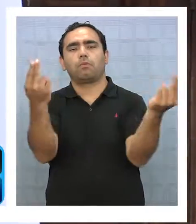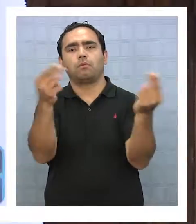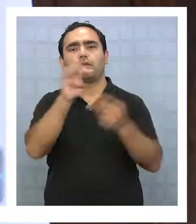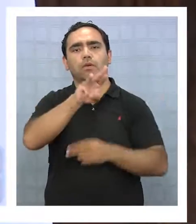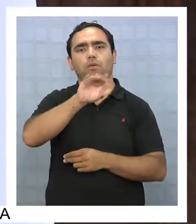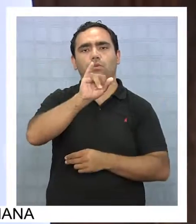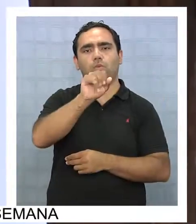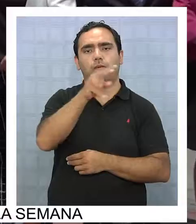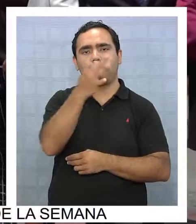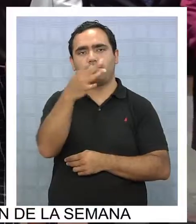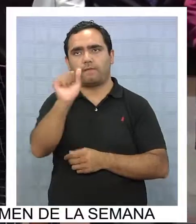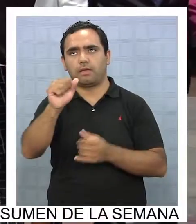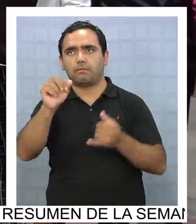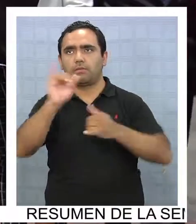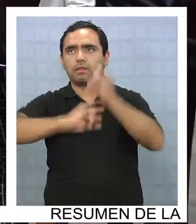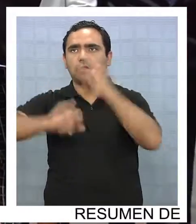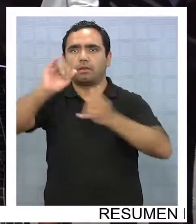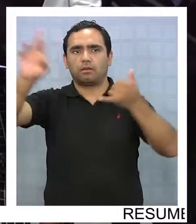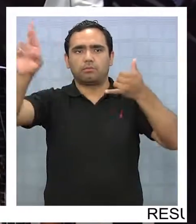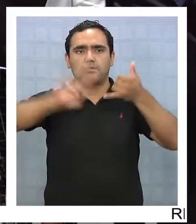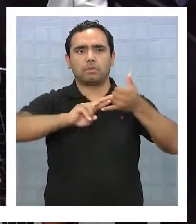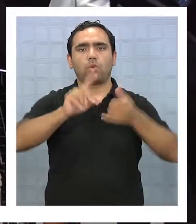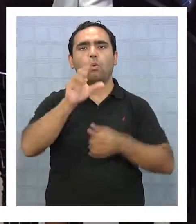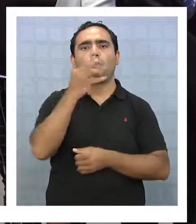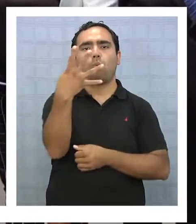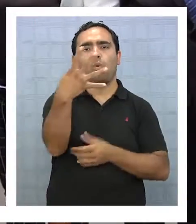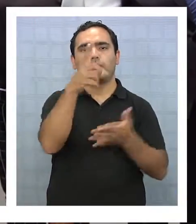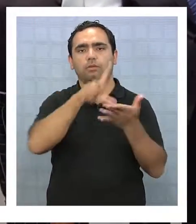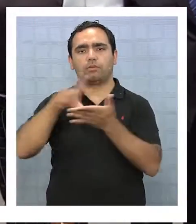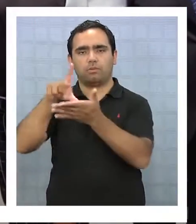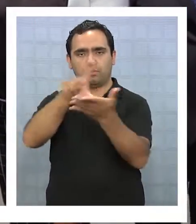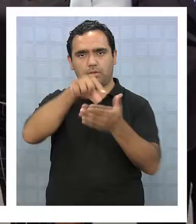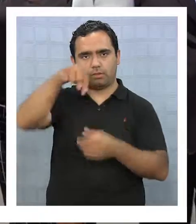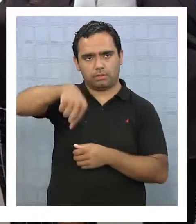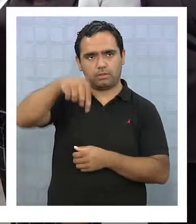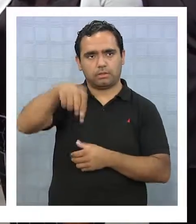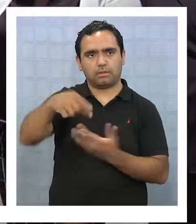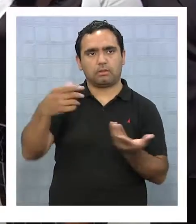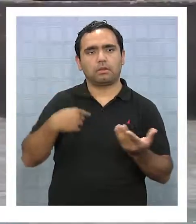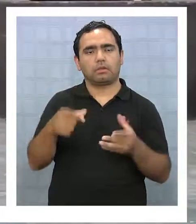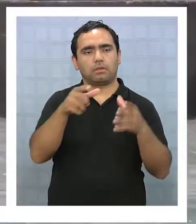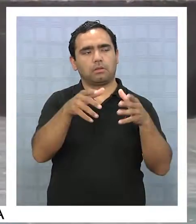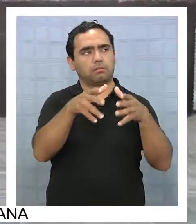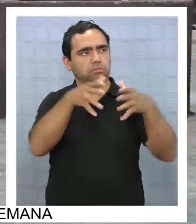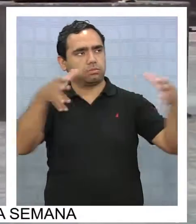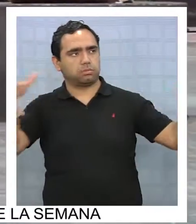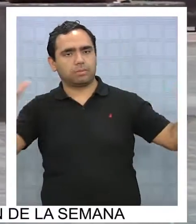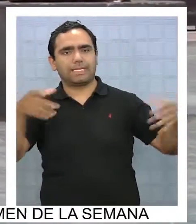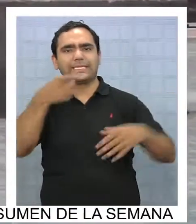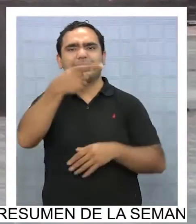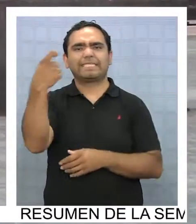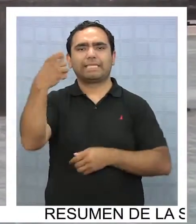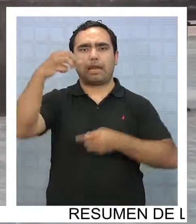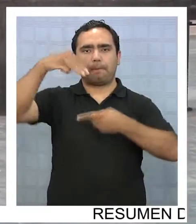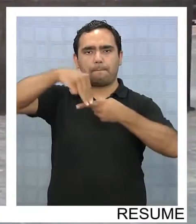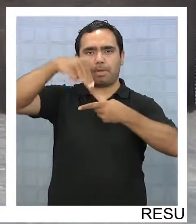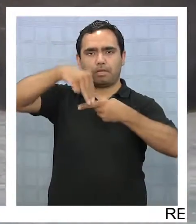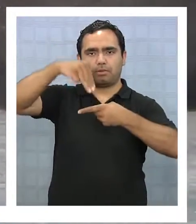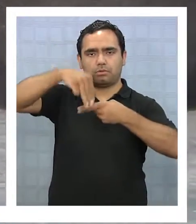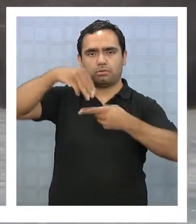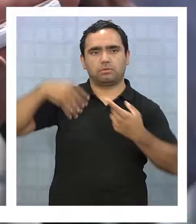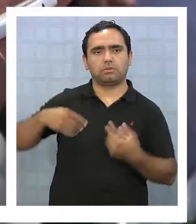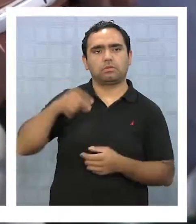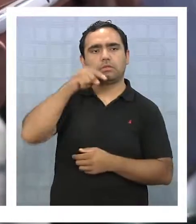conexión inalámbrica y gratuita a Internet será en cuatro puntos de la ciudad de gran concurrencia y tendrá un radio de alcance de 100 metros y navegación